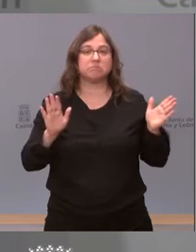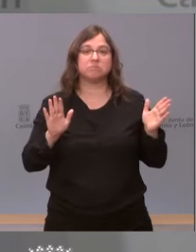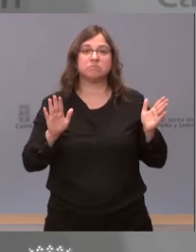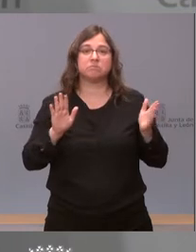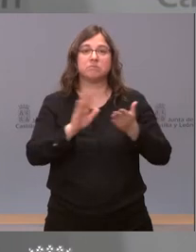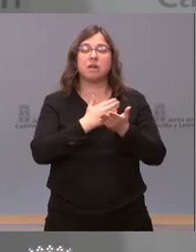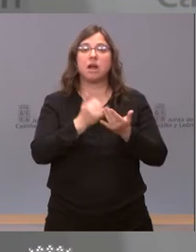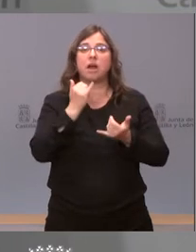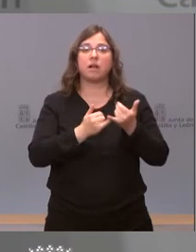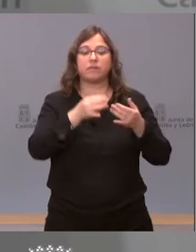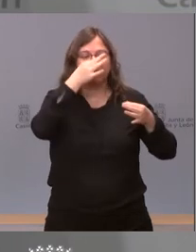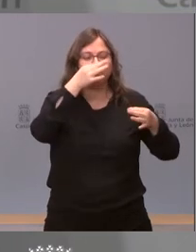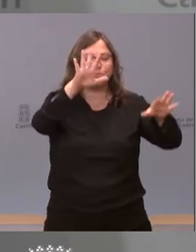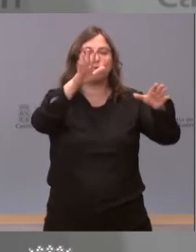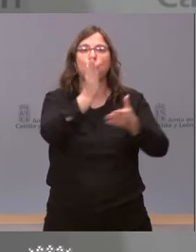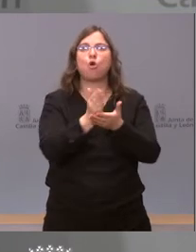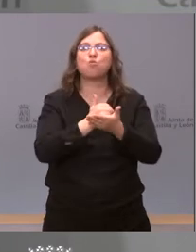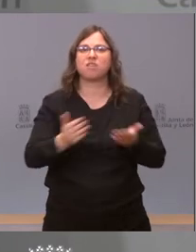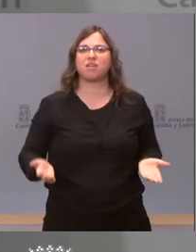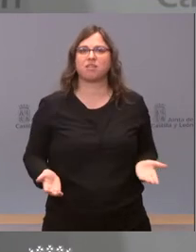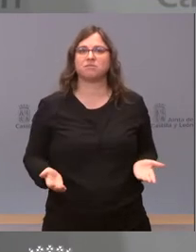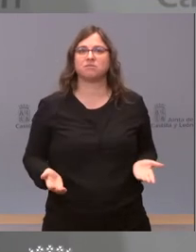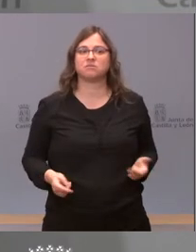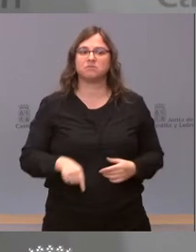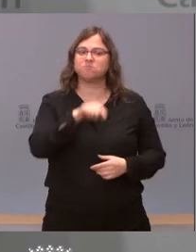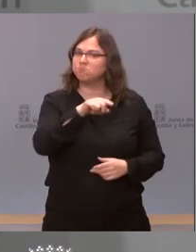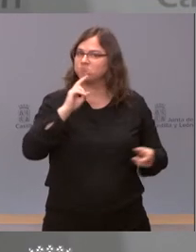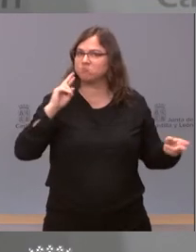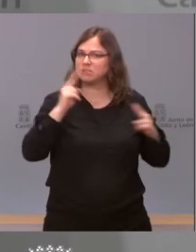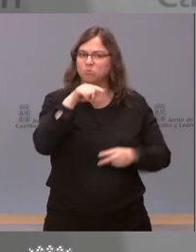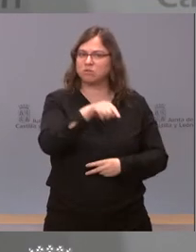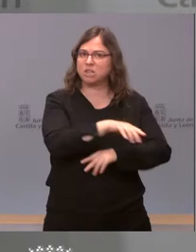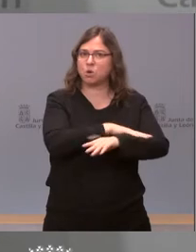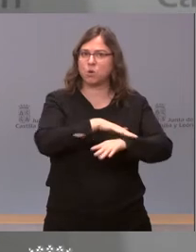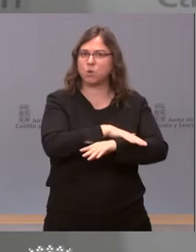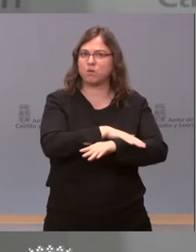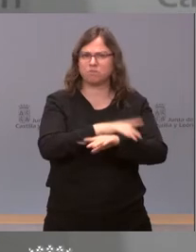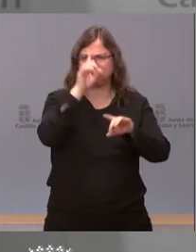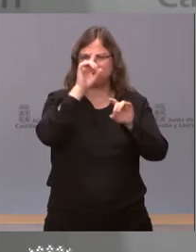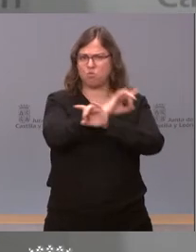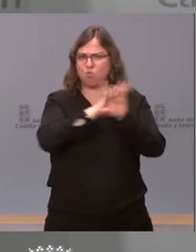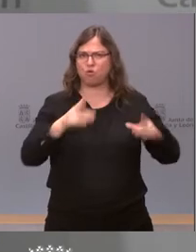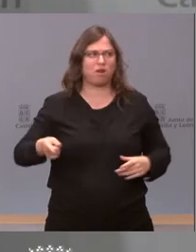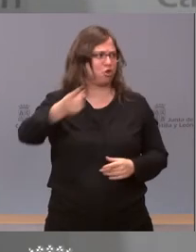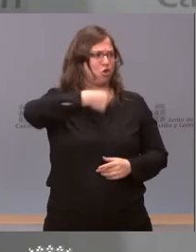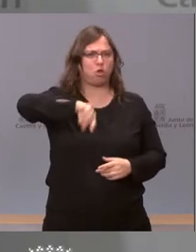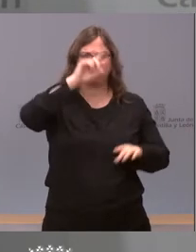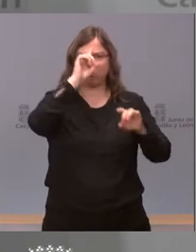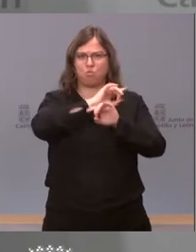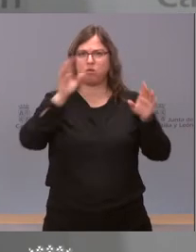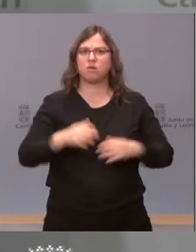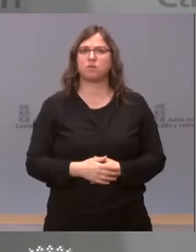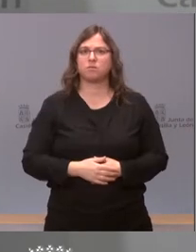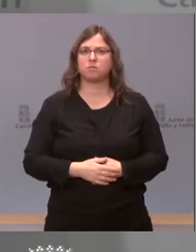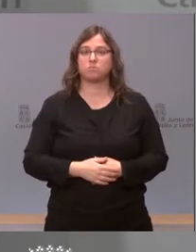en exclusiva a las comunidades autónomas. Y yo creo que esa respuesta la tienen muy clara todos los ciudadanos. Es decirles que los